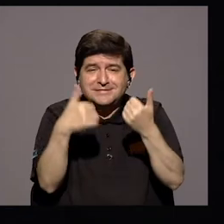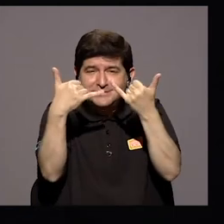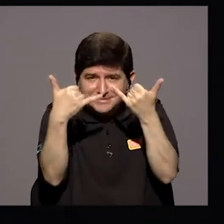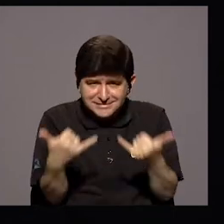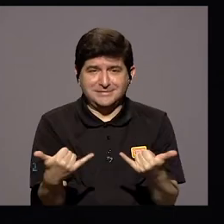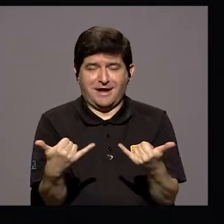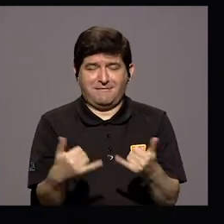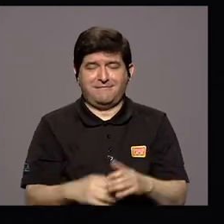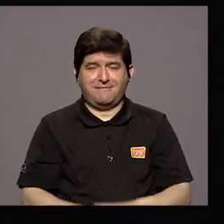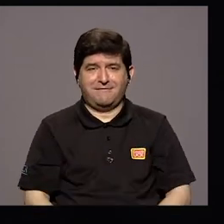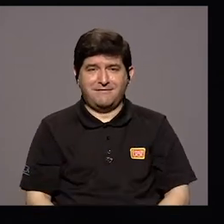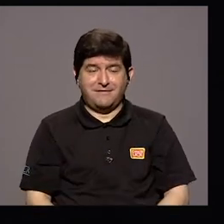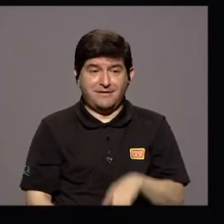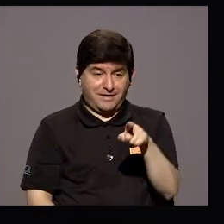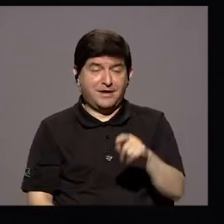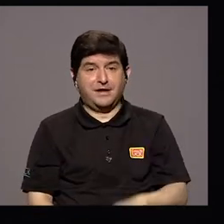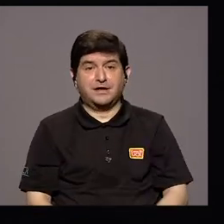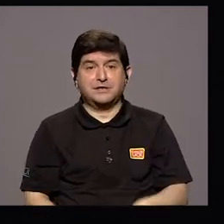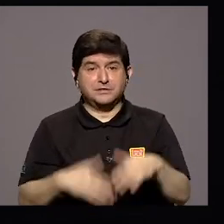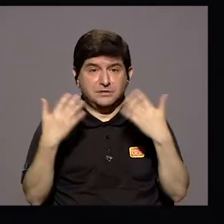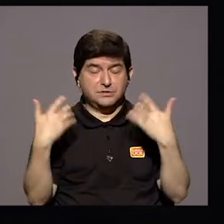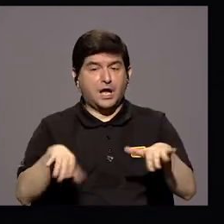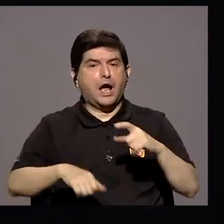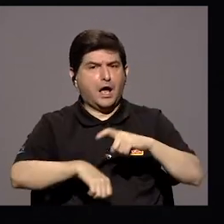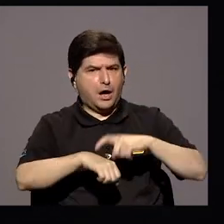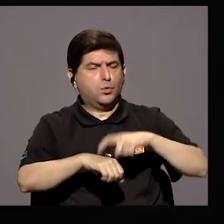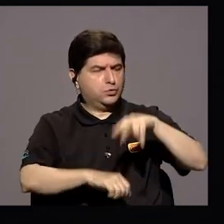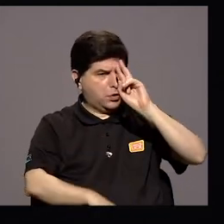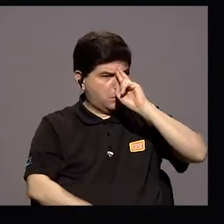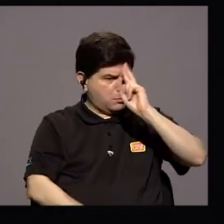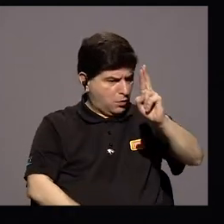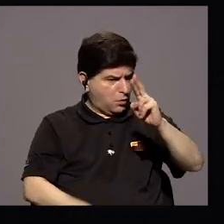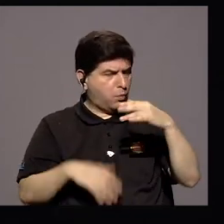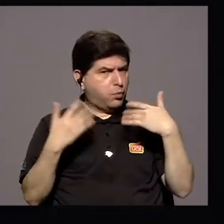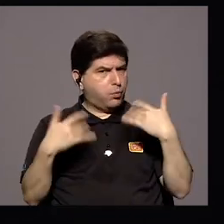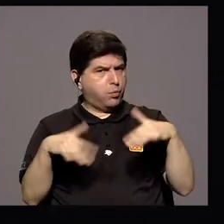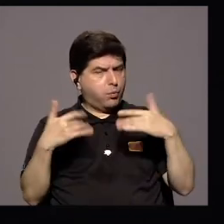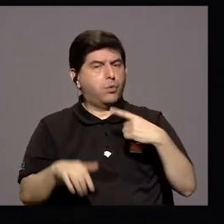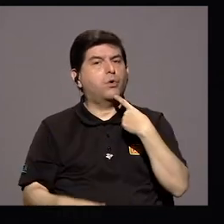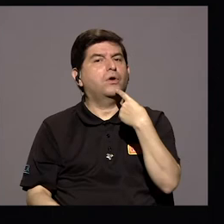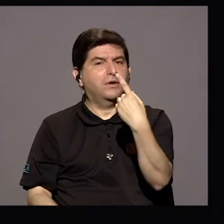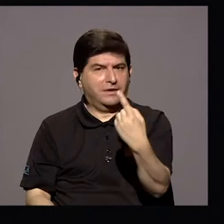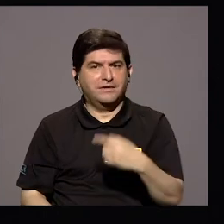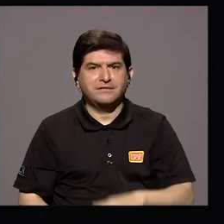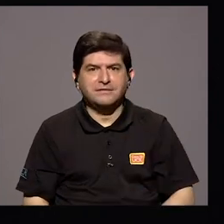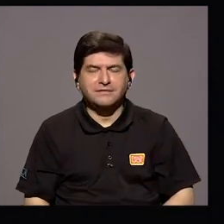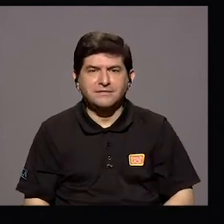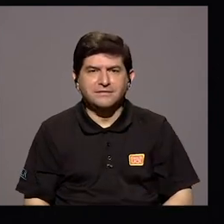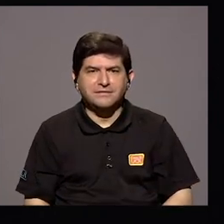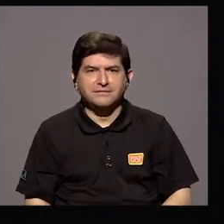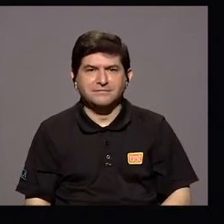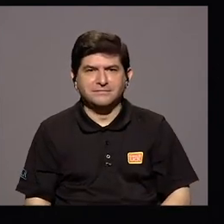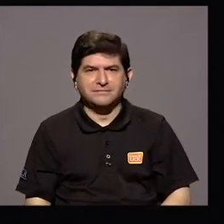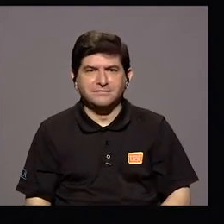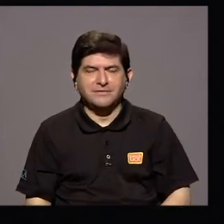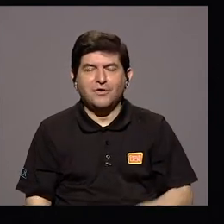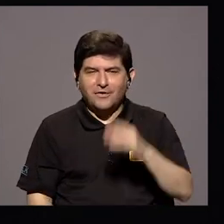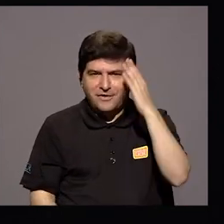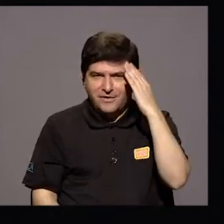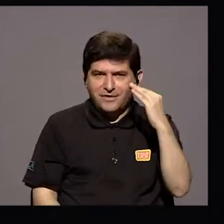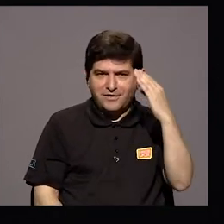Una Vida Respetable ¿Verdad? Por eso Le digo Que Entre Esa Experiencia